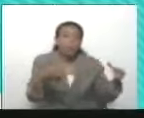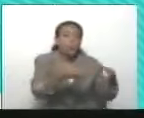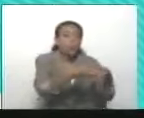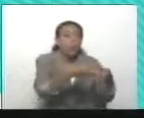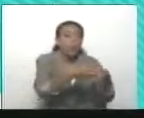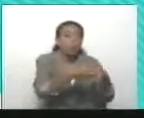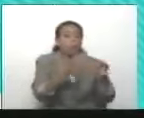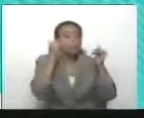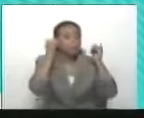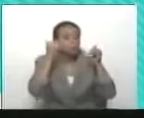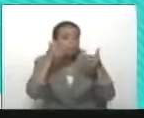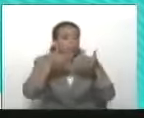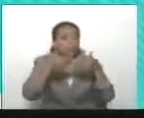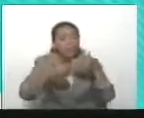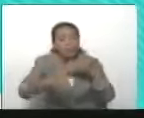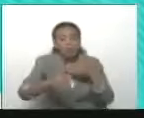fiesta electoral en las venideras elecciones.